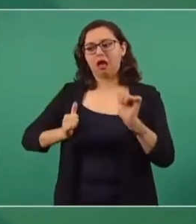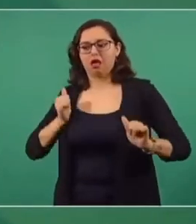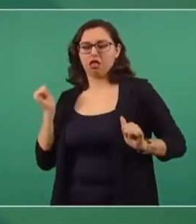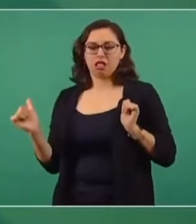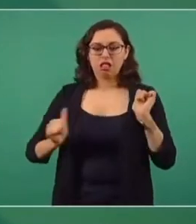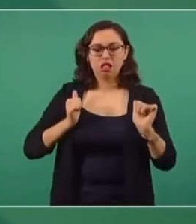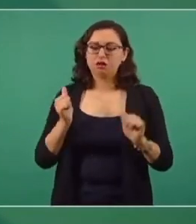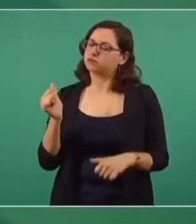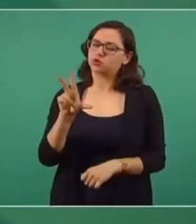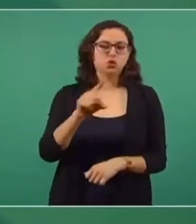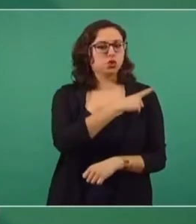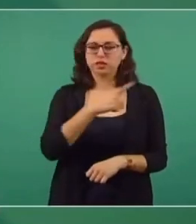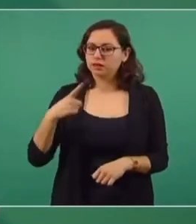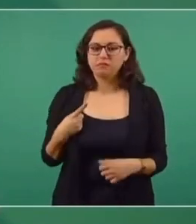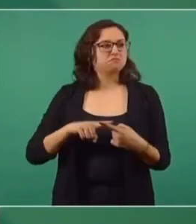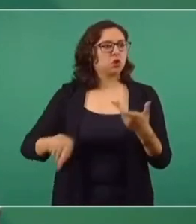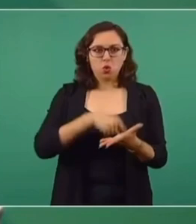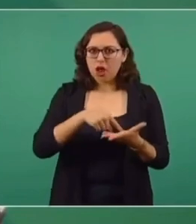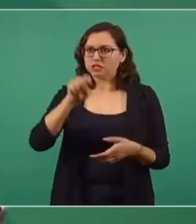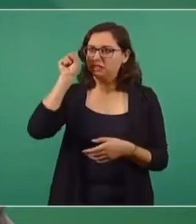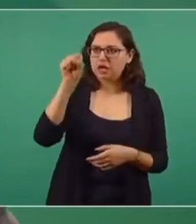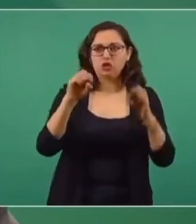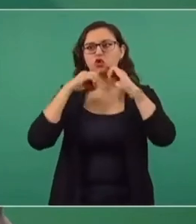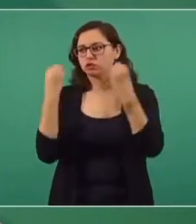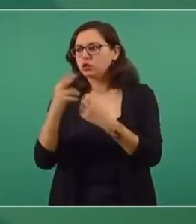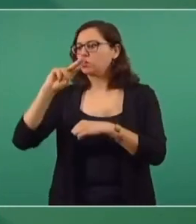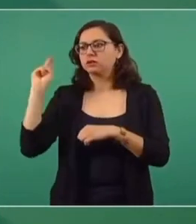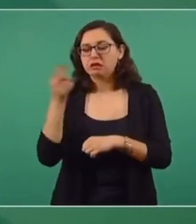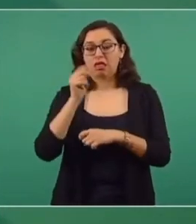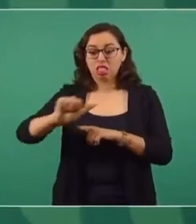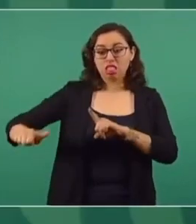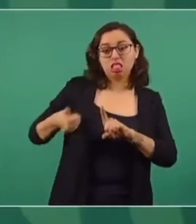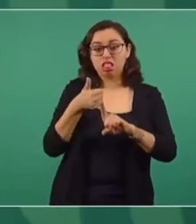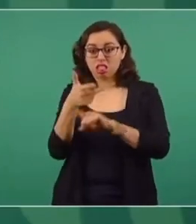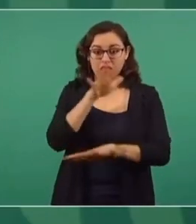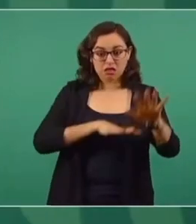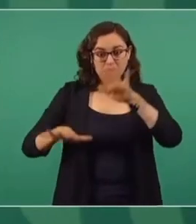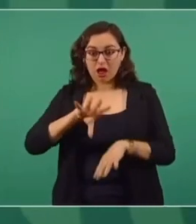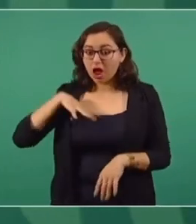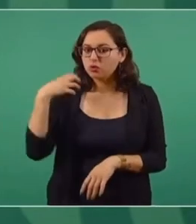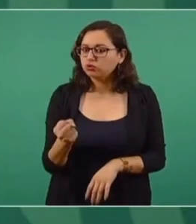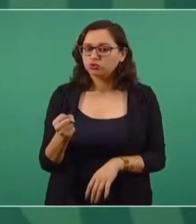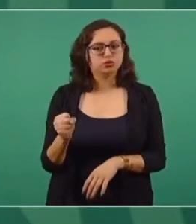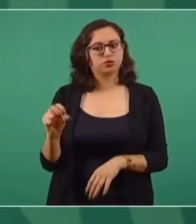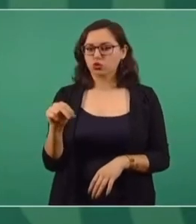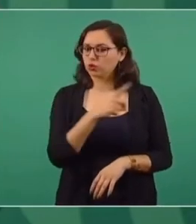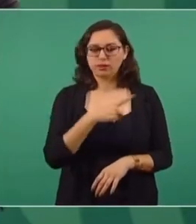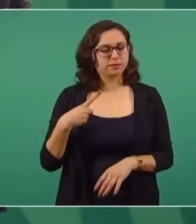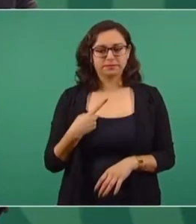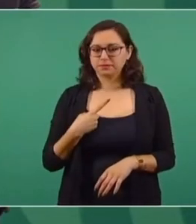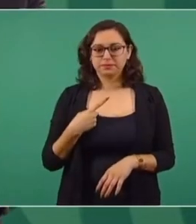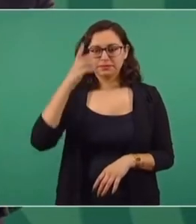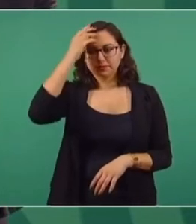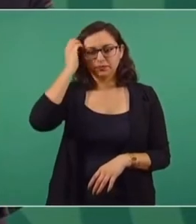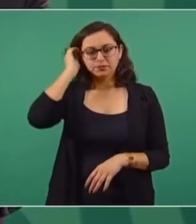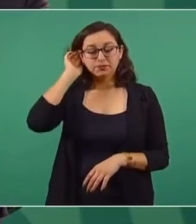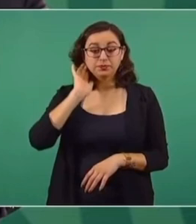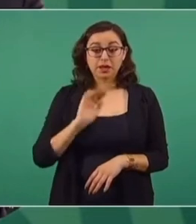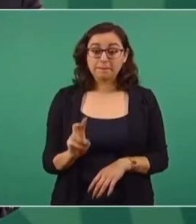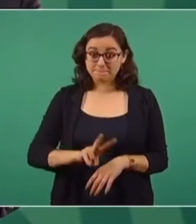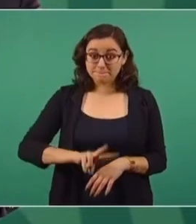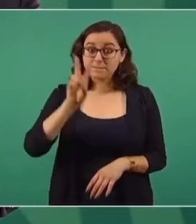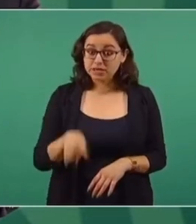lugar, en ningún sindicato, ninguna organización, en ninguna universidad. Es lamentable que todavía hay